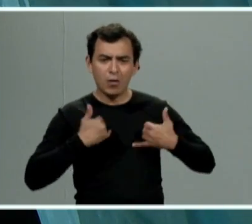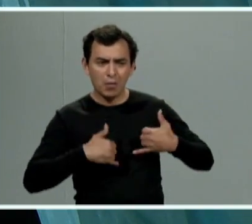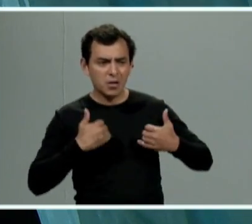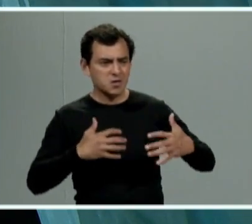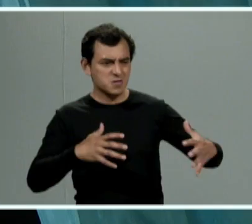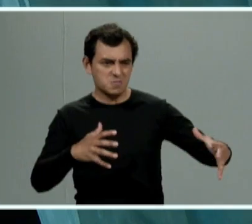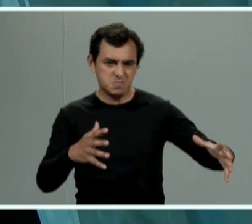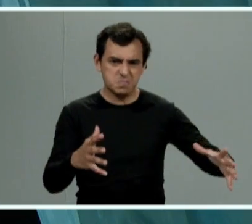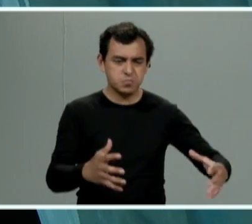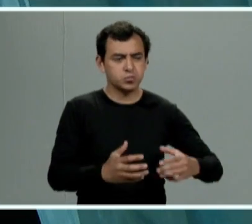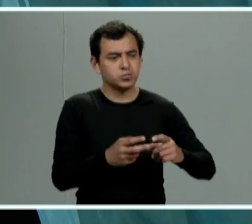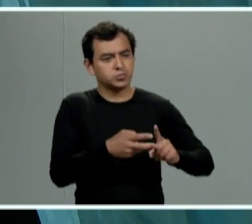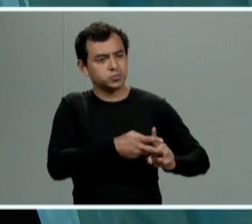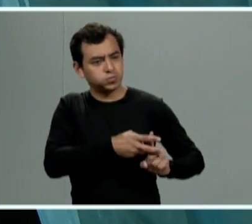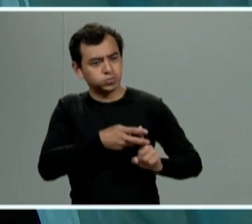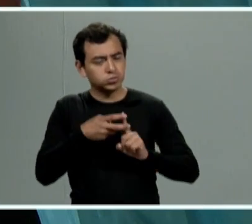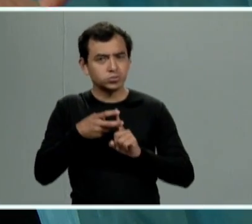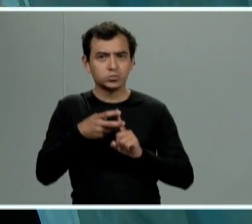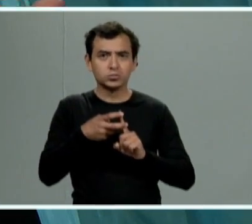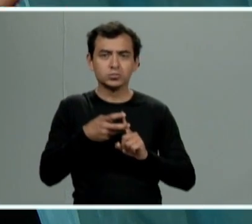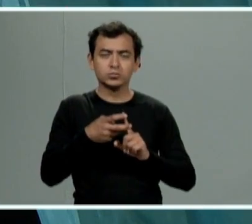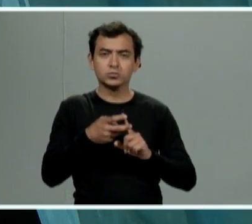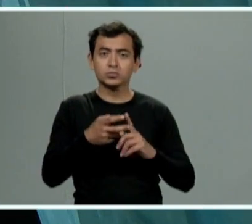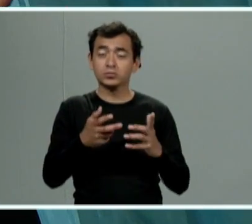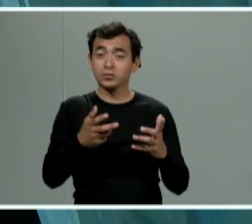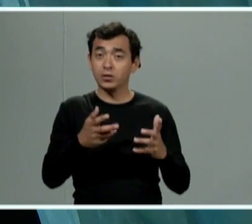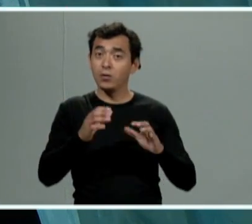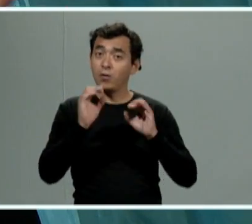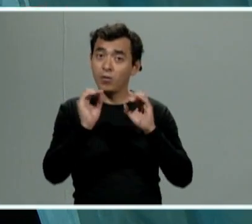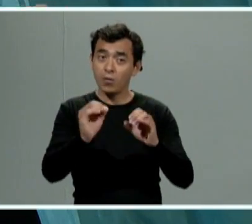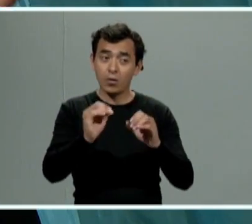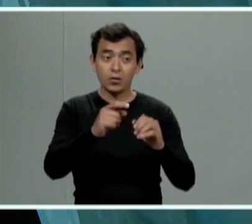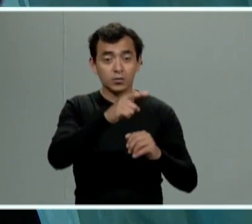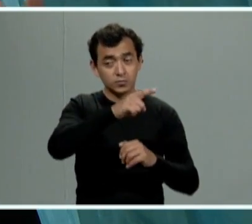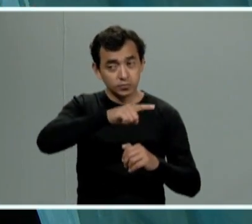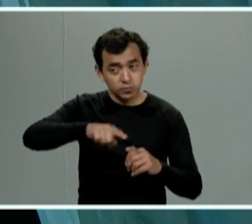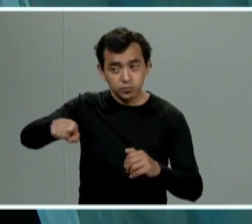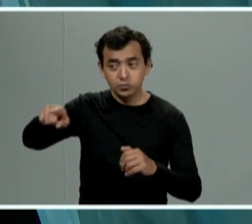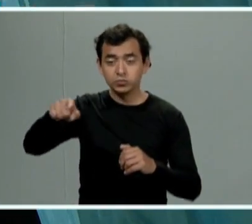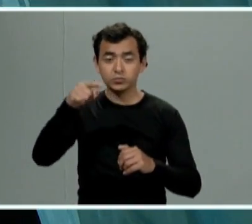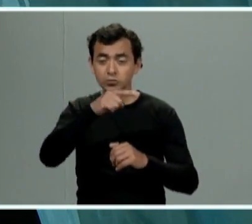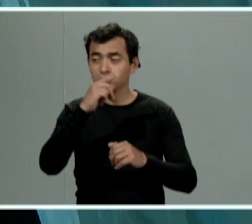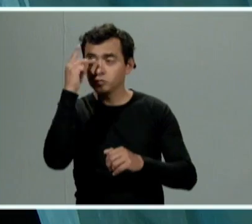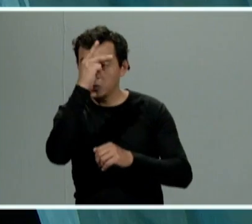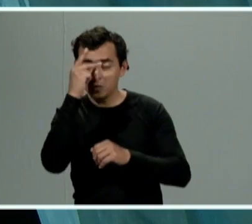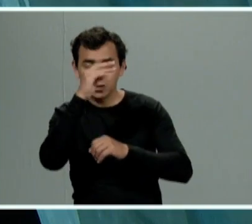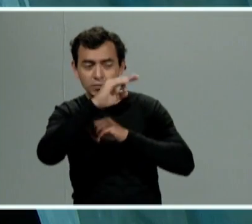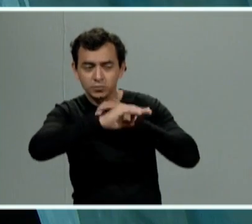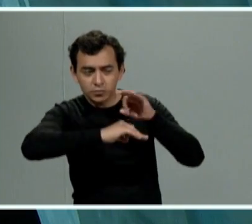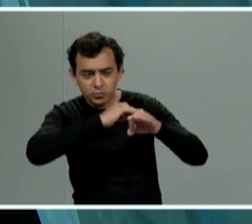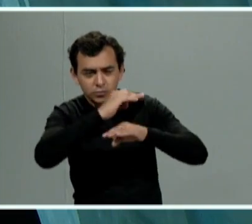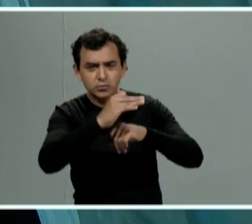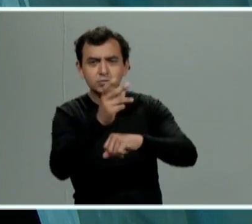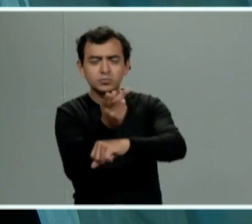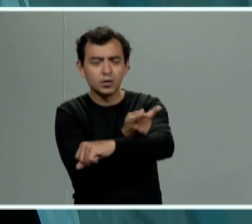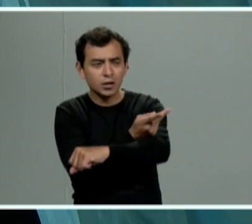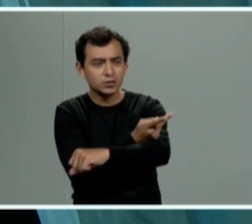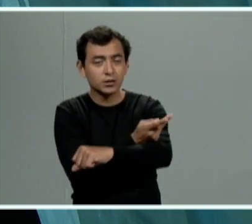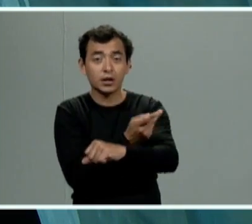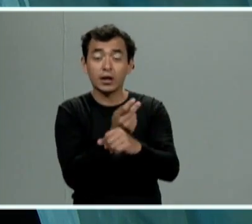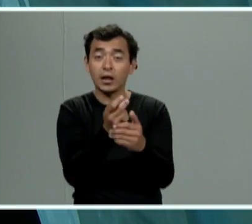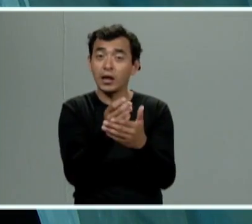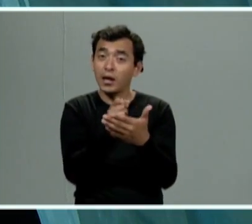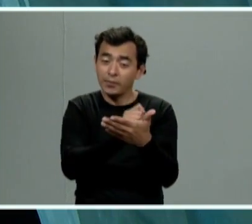que se toma la denuncia correspondiente y se canaliza para realizar la pericial médica y en psicología para poder acreditar dentro de la carpeta de